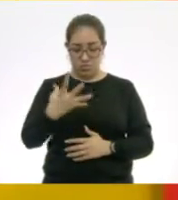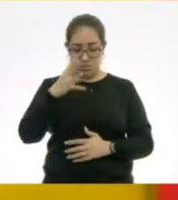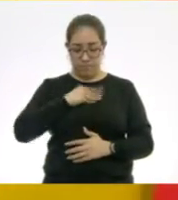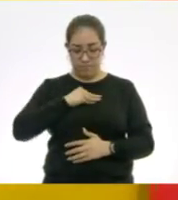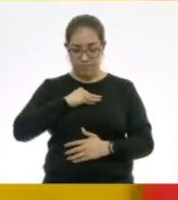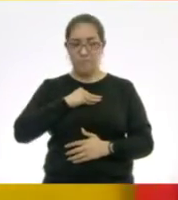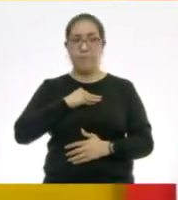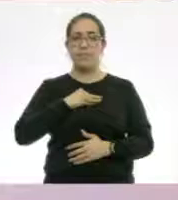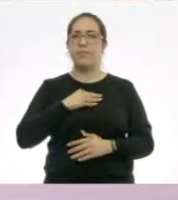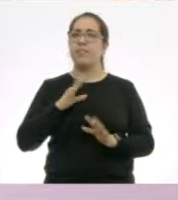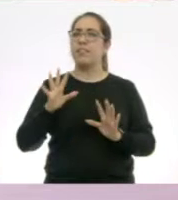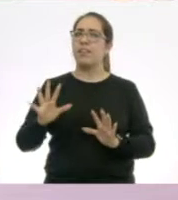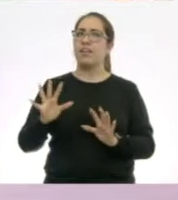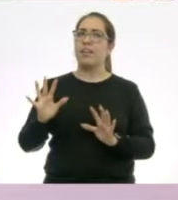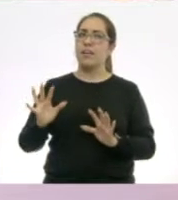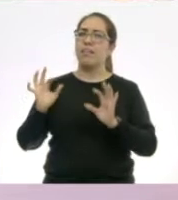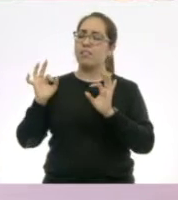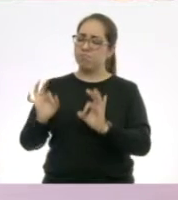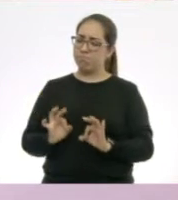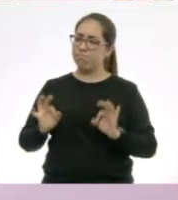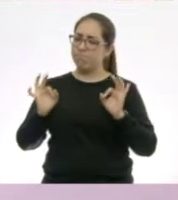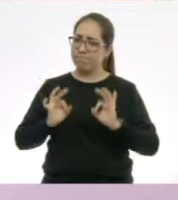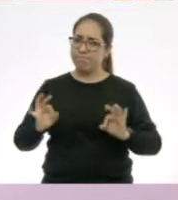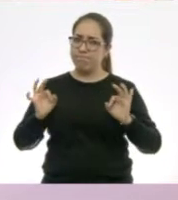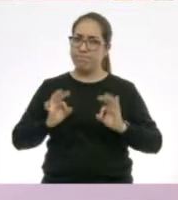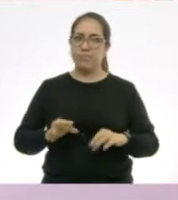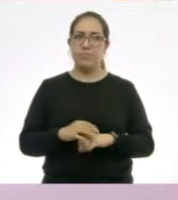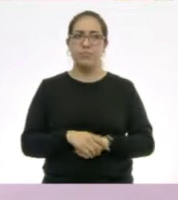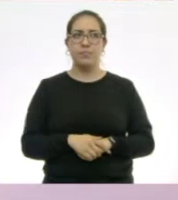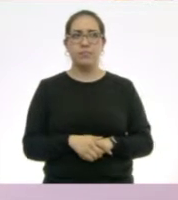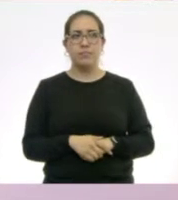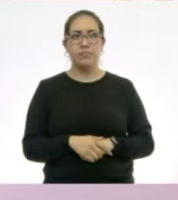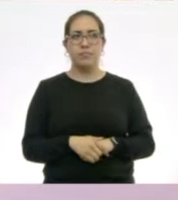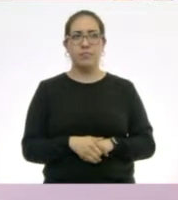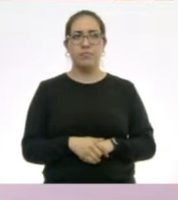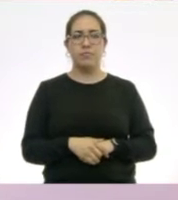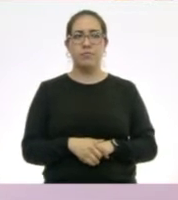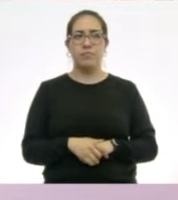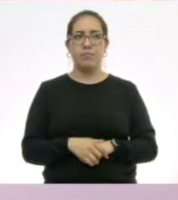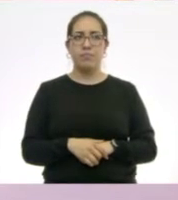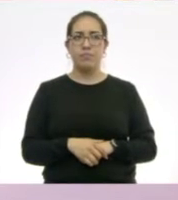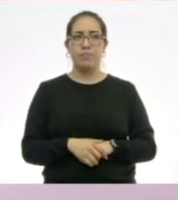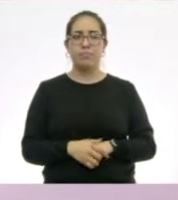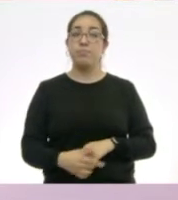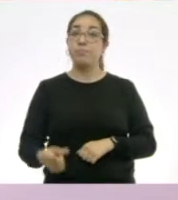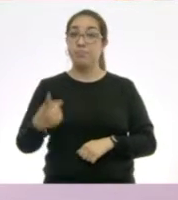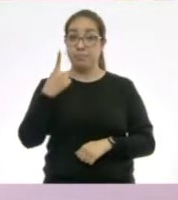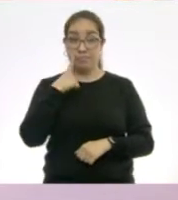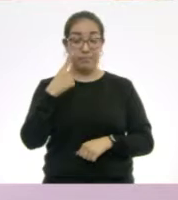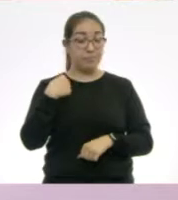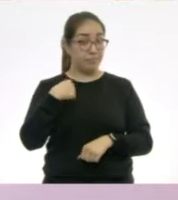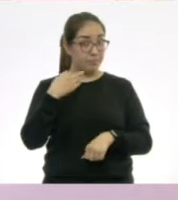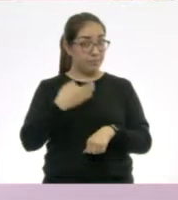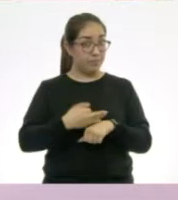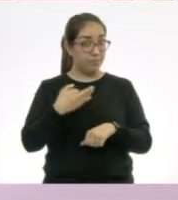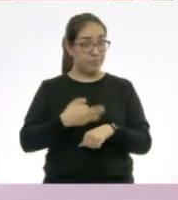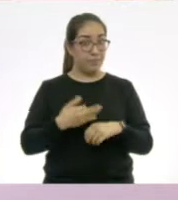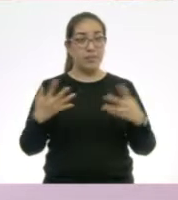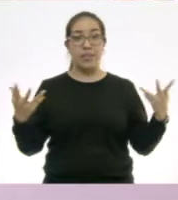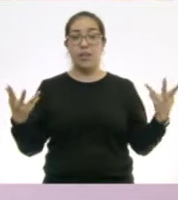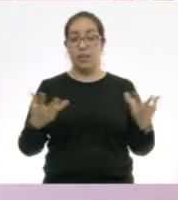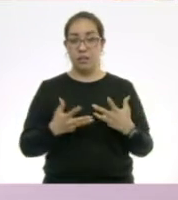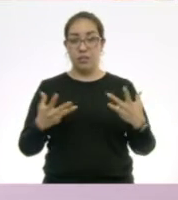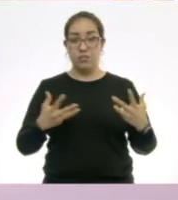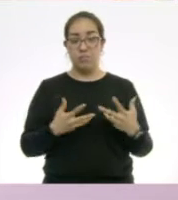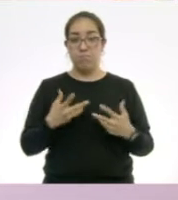A ver, a ver, despacito. ver, vez. Es que es el virus, el virus. Miren, lo que estoy haciendo exactamente es